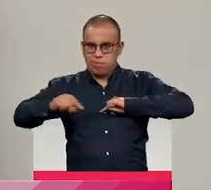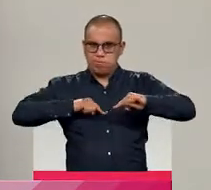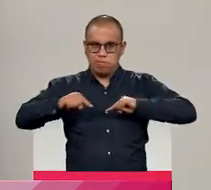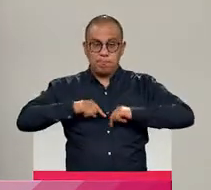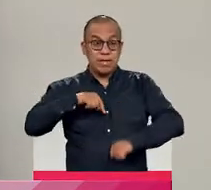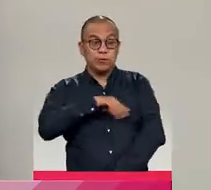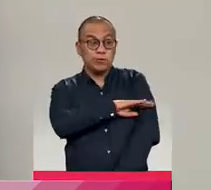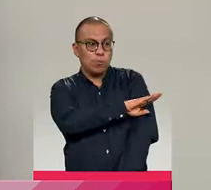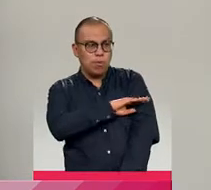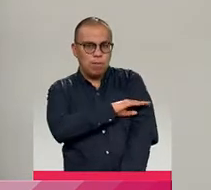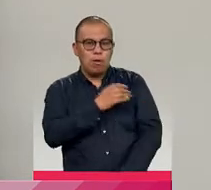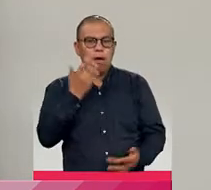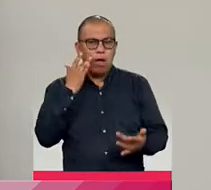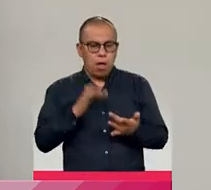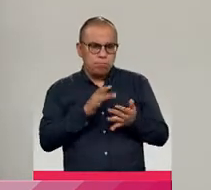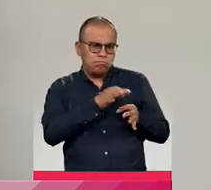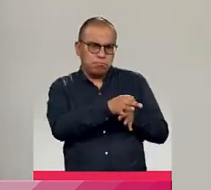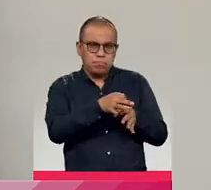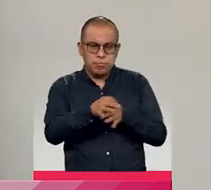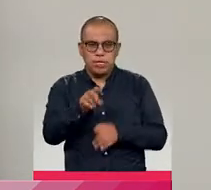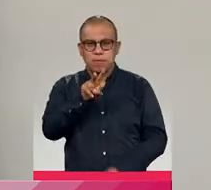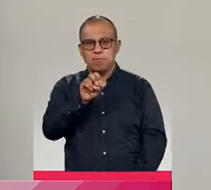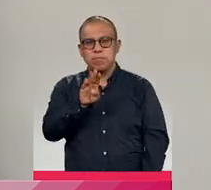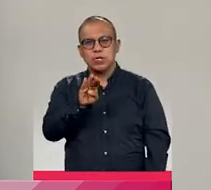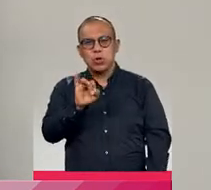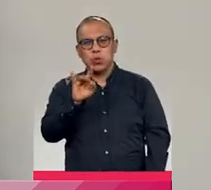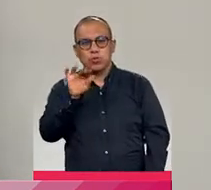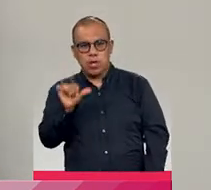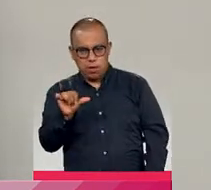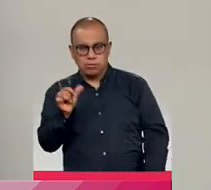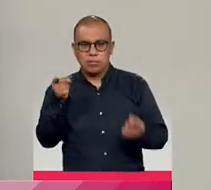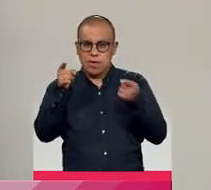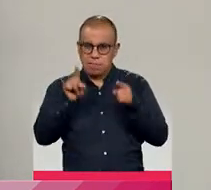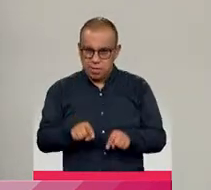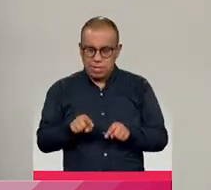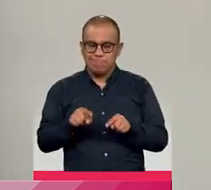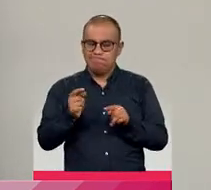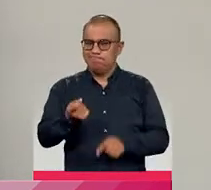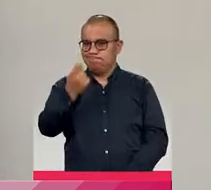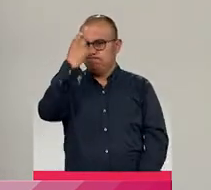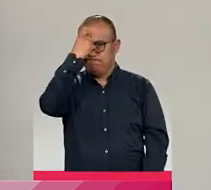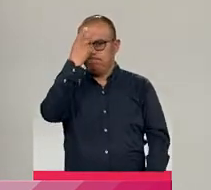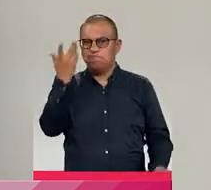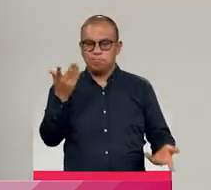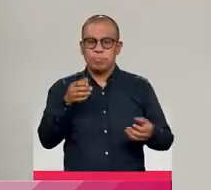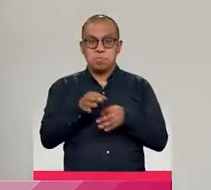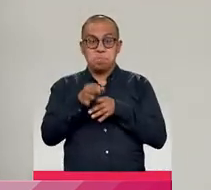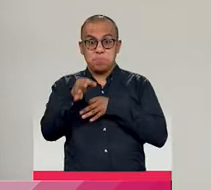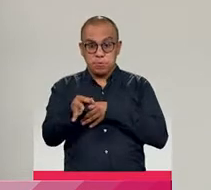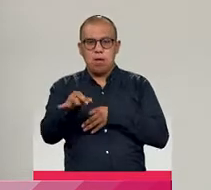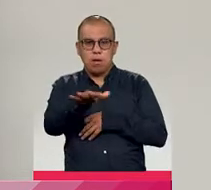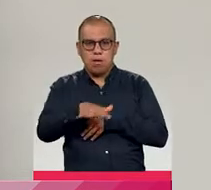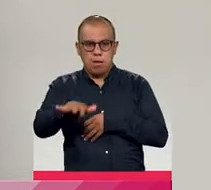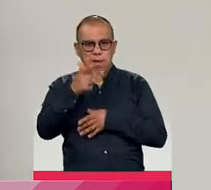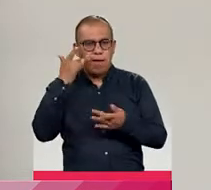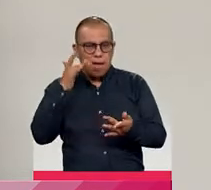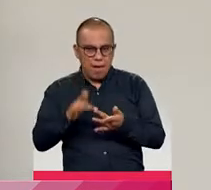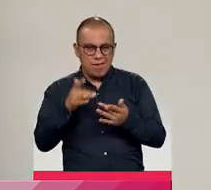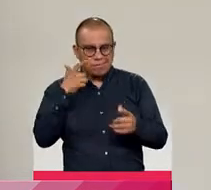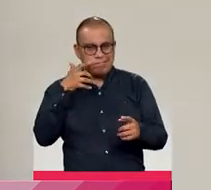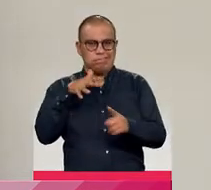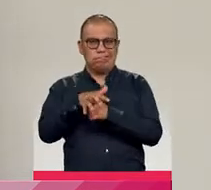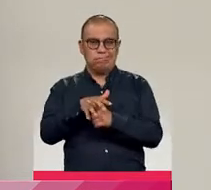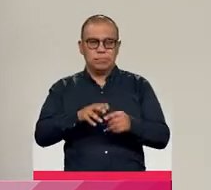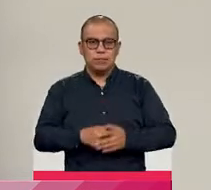Sumapaz, municipios como Biotá, que también, tengámoslo presente, fue uno de los municipios muy afectados por el